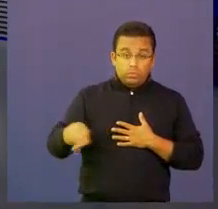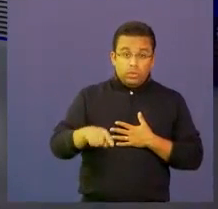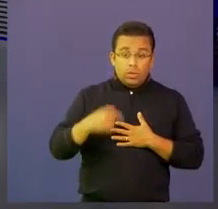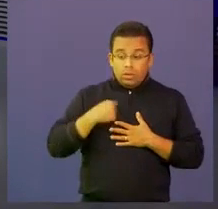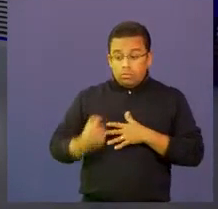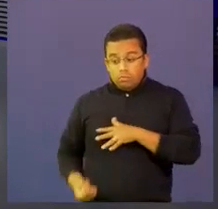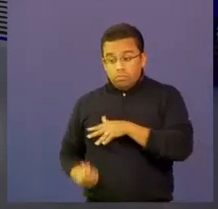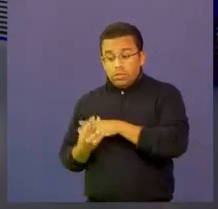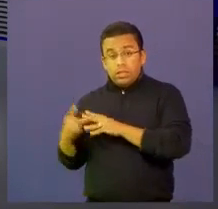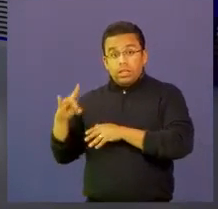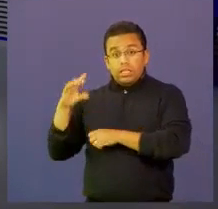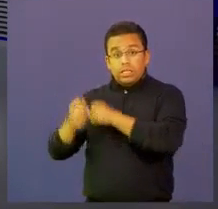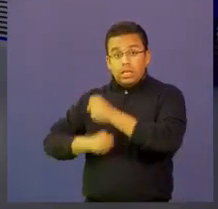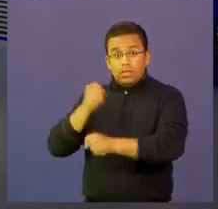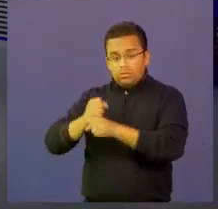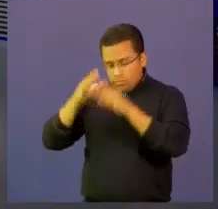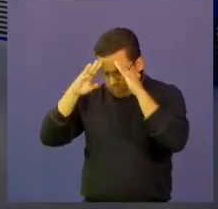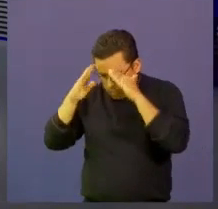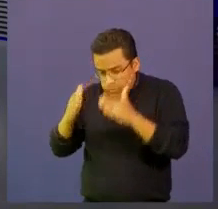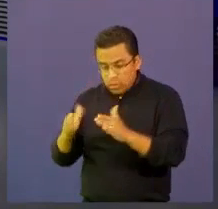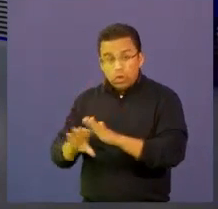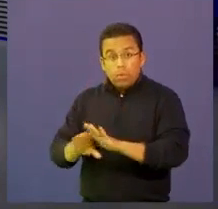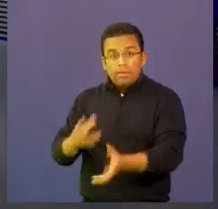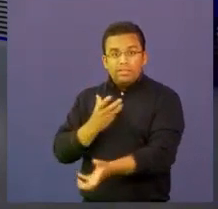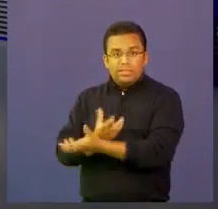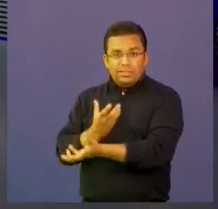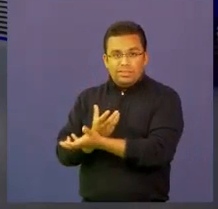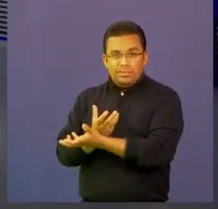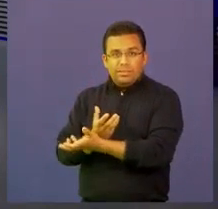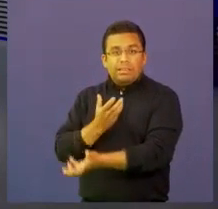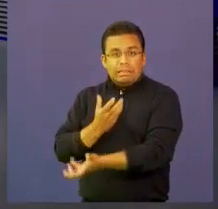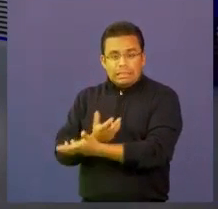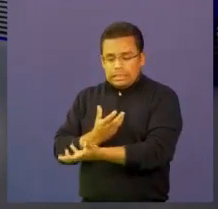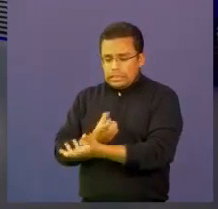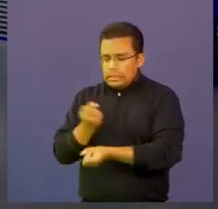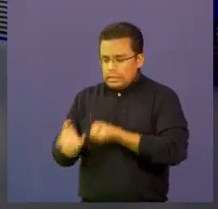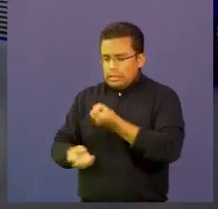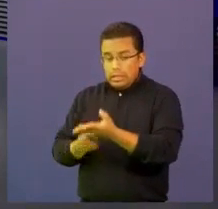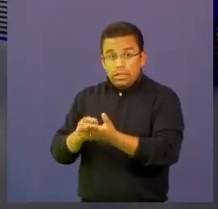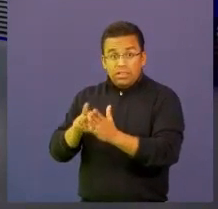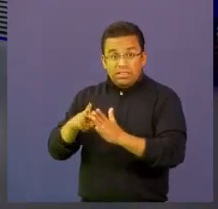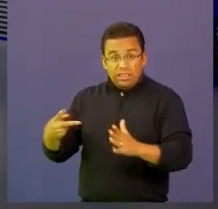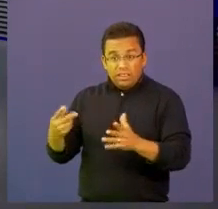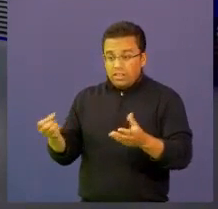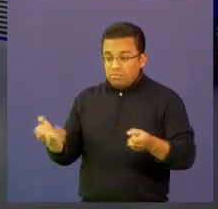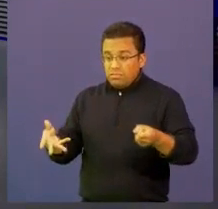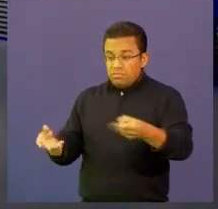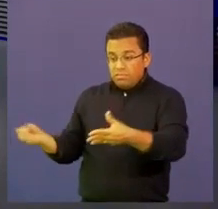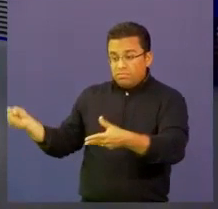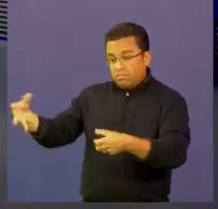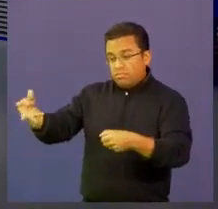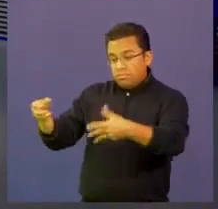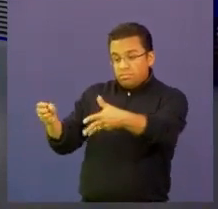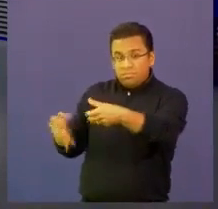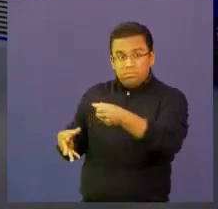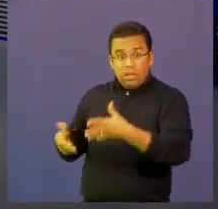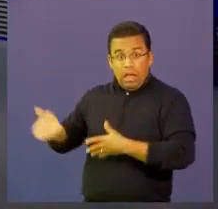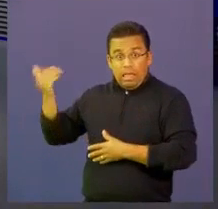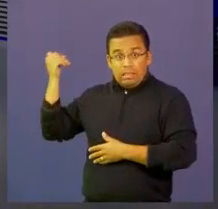hace 15 años muy centrados en la ciencia, en donde tal vez la incorporación de tecnología y todo lo que pasa actualmente no lo conocíamos.